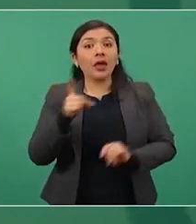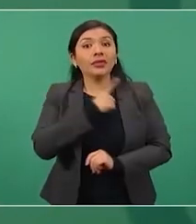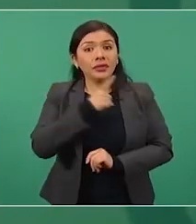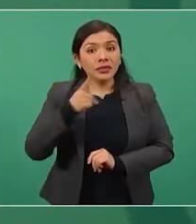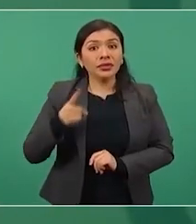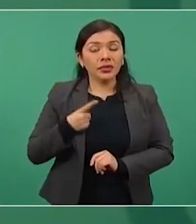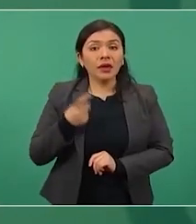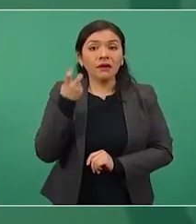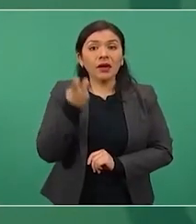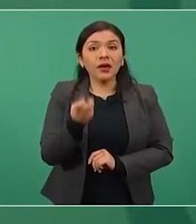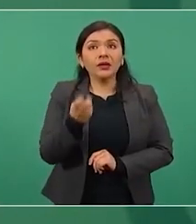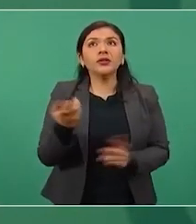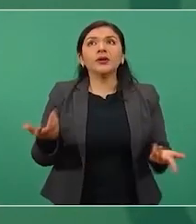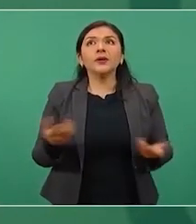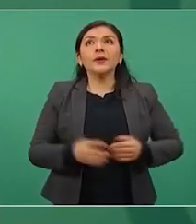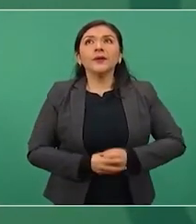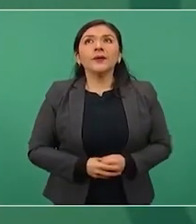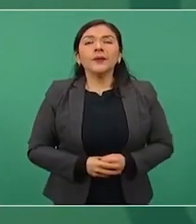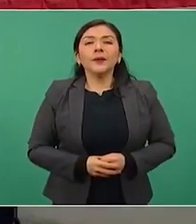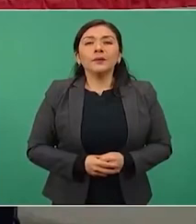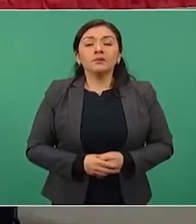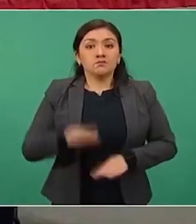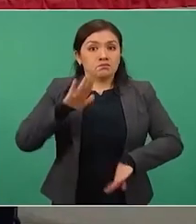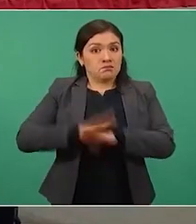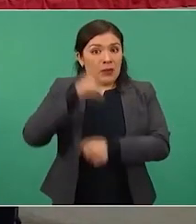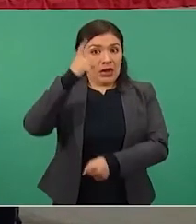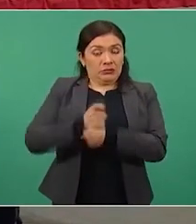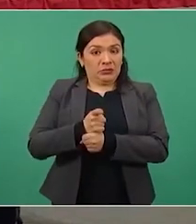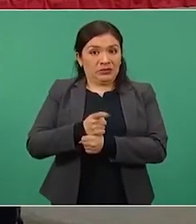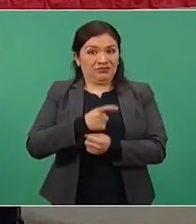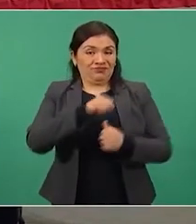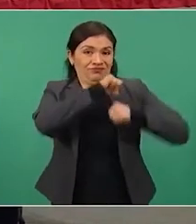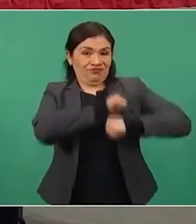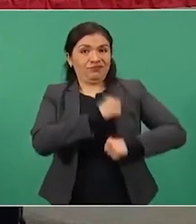deberían, sobre todo el presidente,